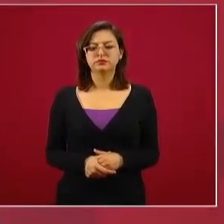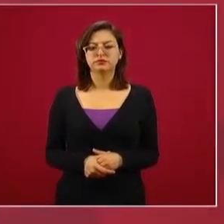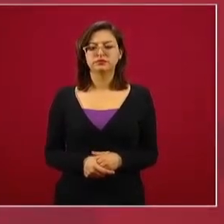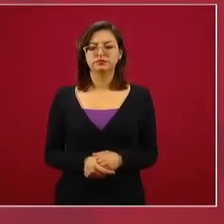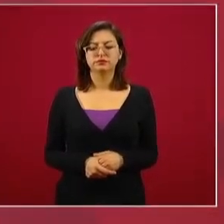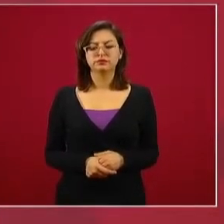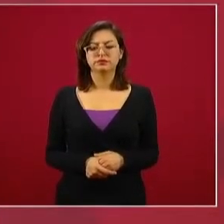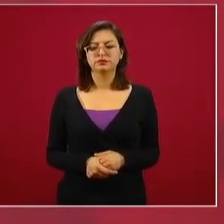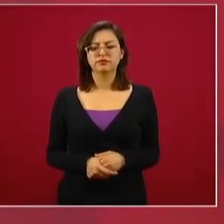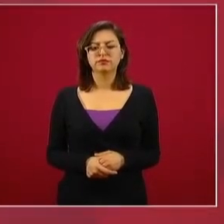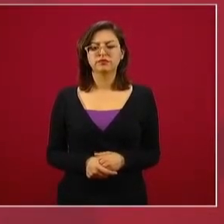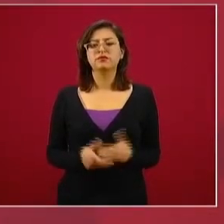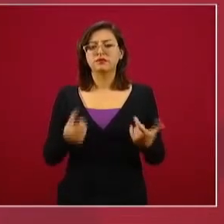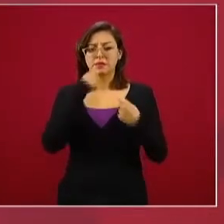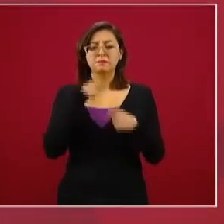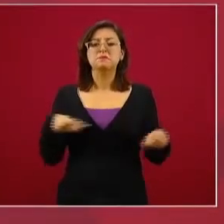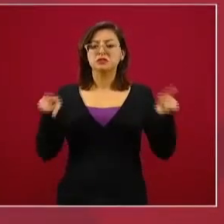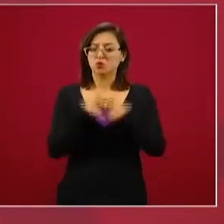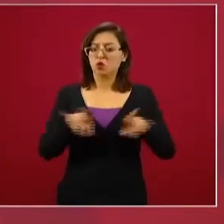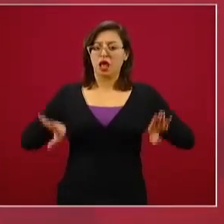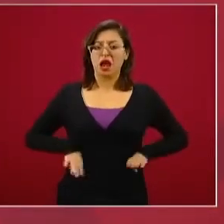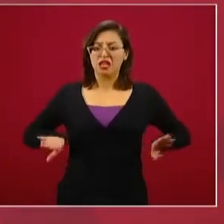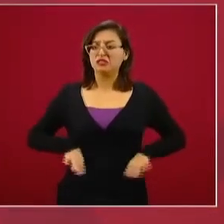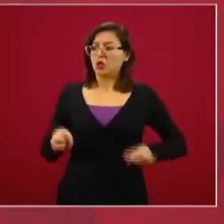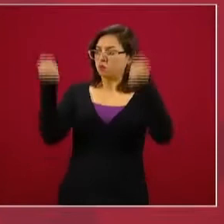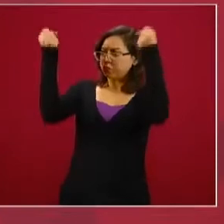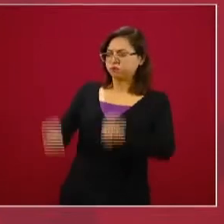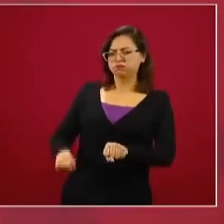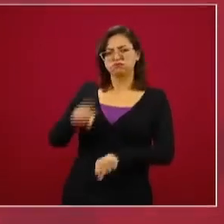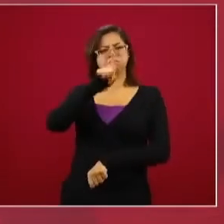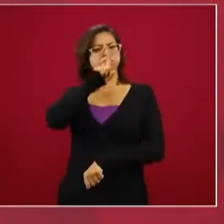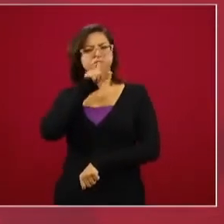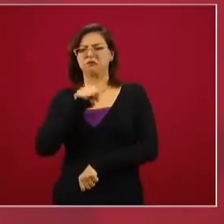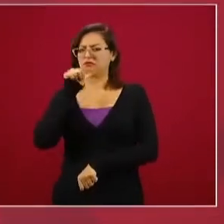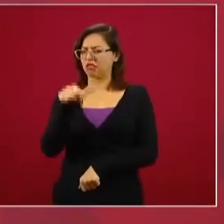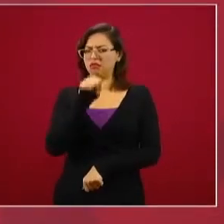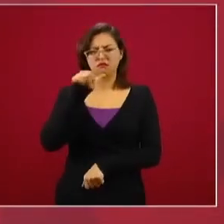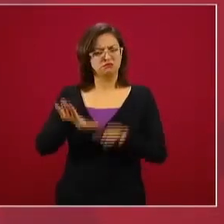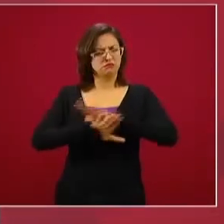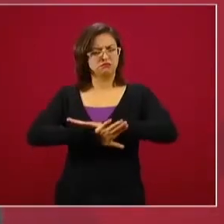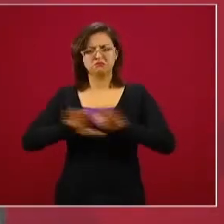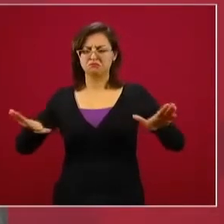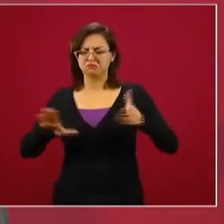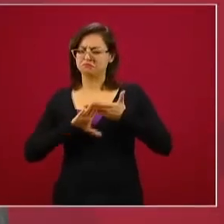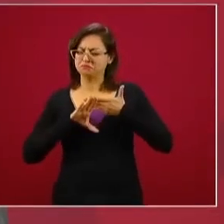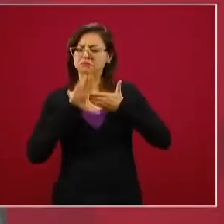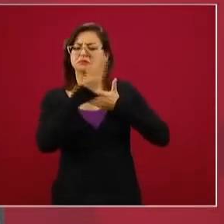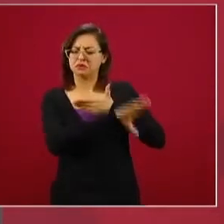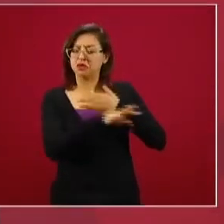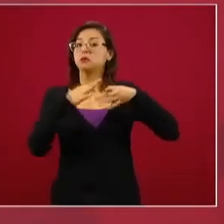no imponer nada, que no haya medidas